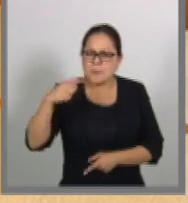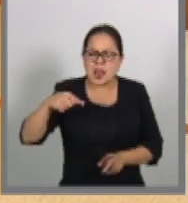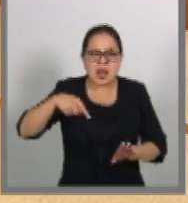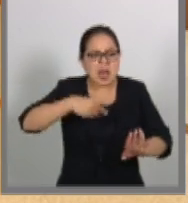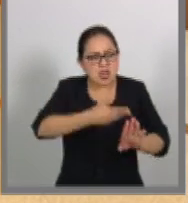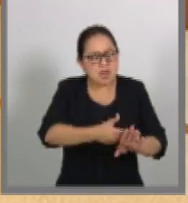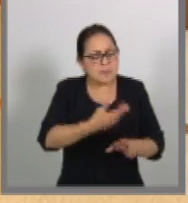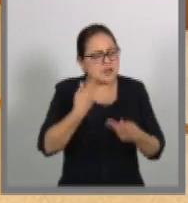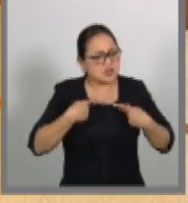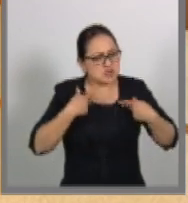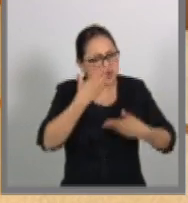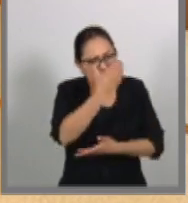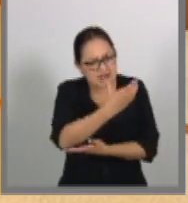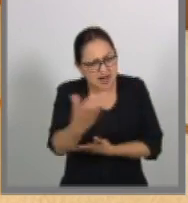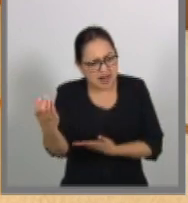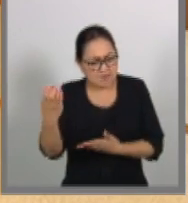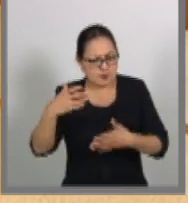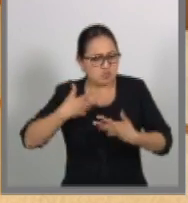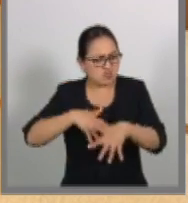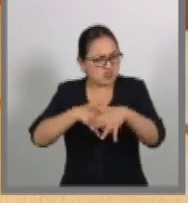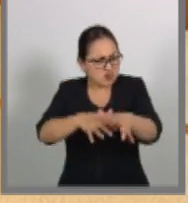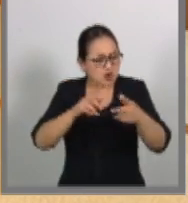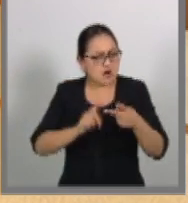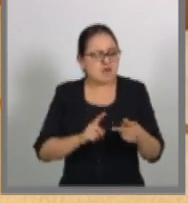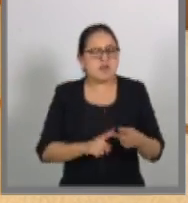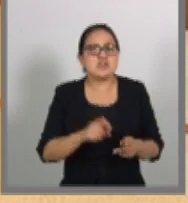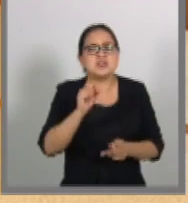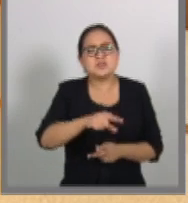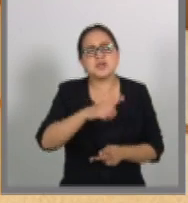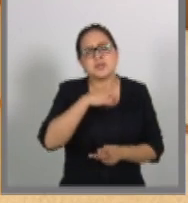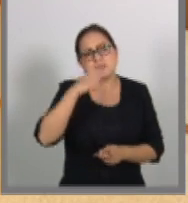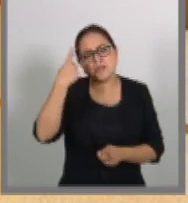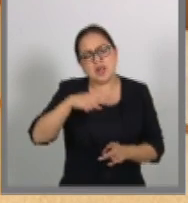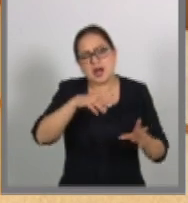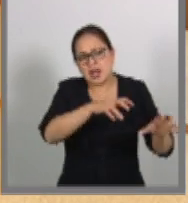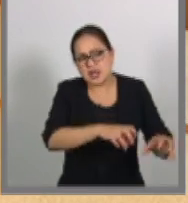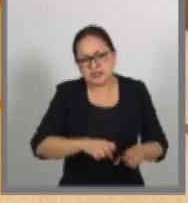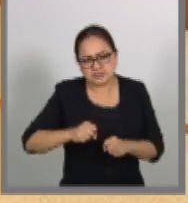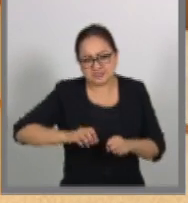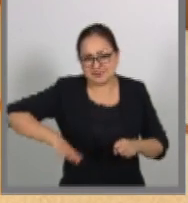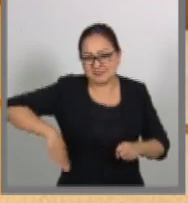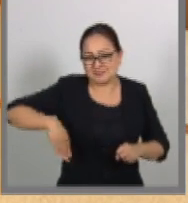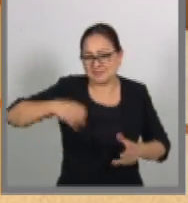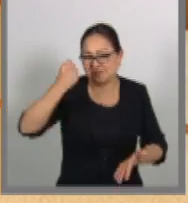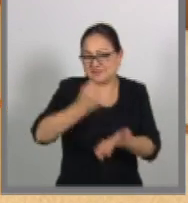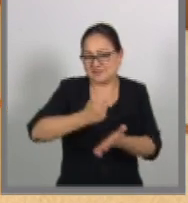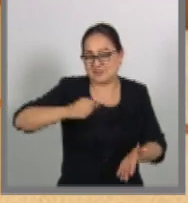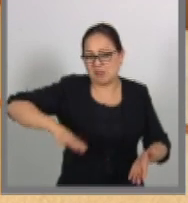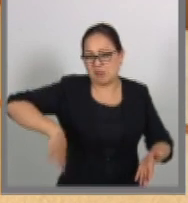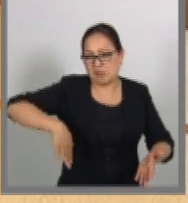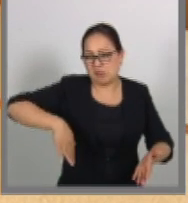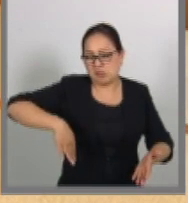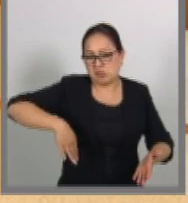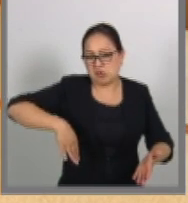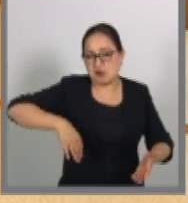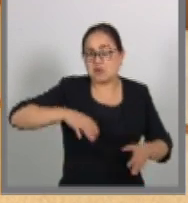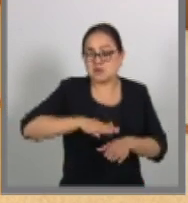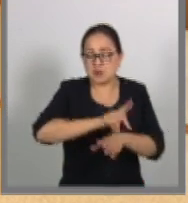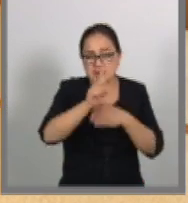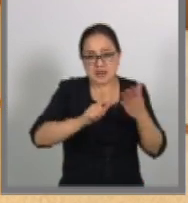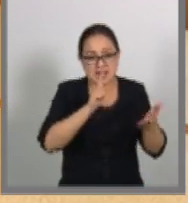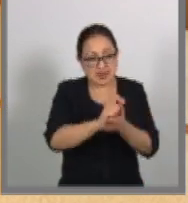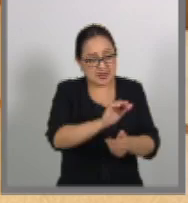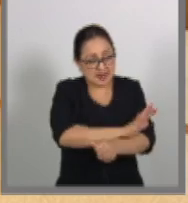campesinos que protesten, en contra de la expropiación, esa que se aprobó en la reforma energética,